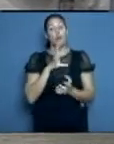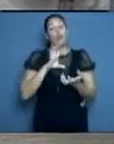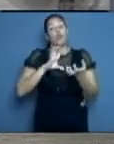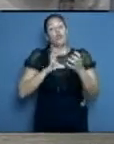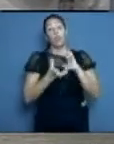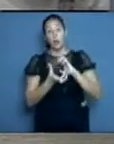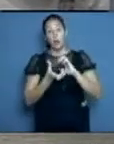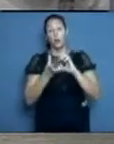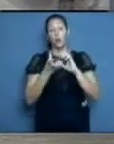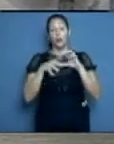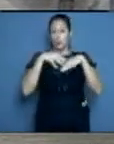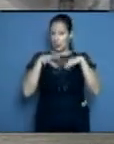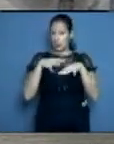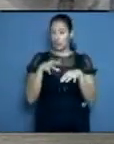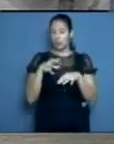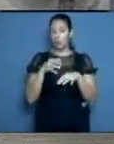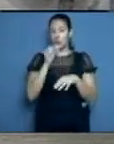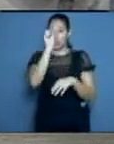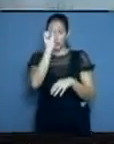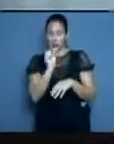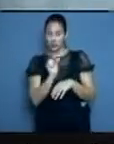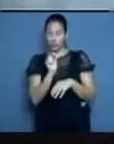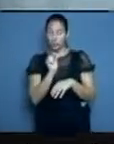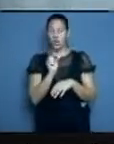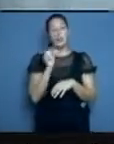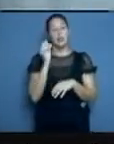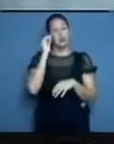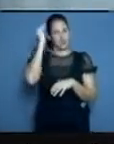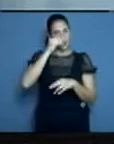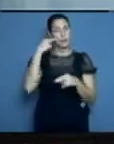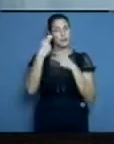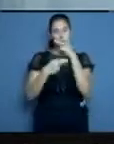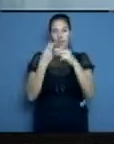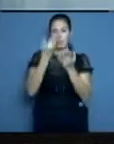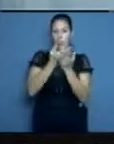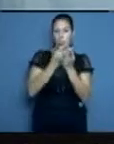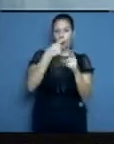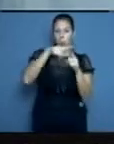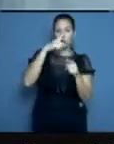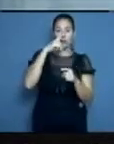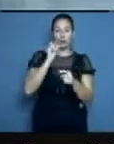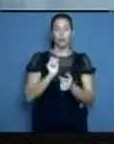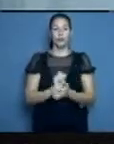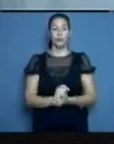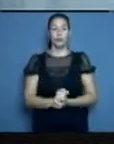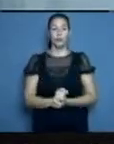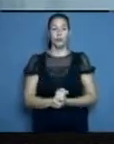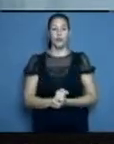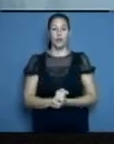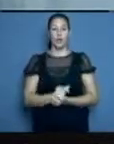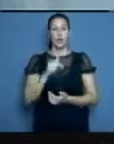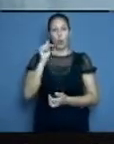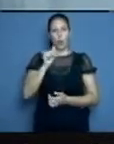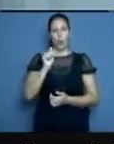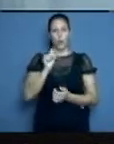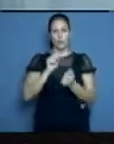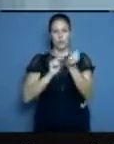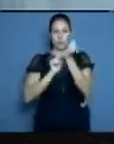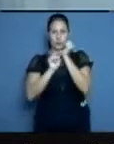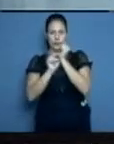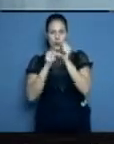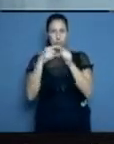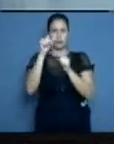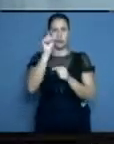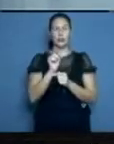que tiene el paciente. Bueno, no me escriben. Dice, ahora mismo en Pedro del Toro no hay test rápido. En la mañana no hubo. Hay personas